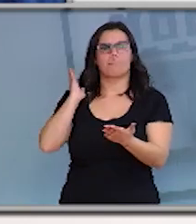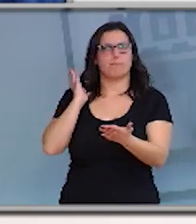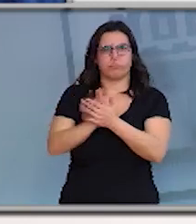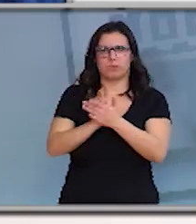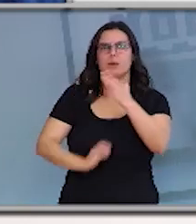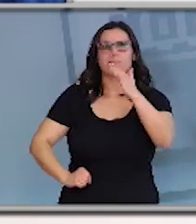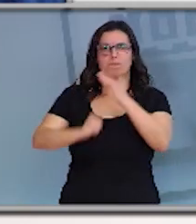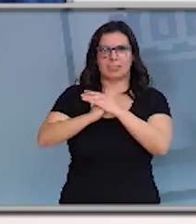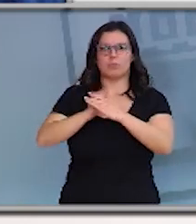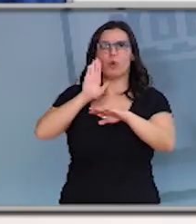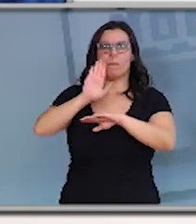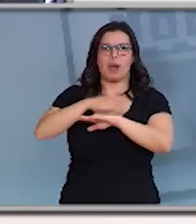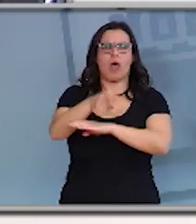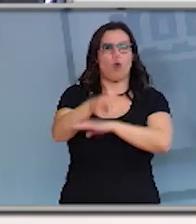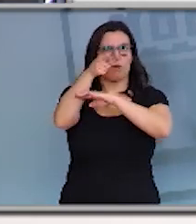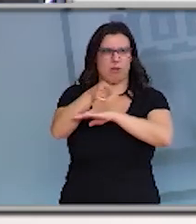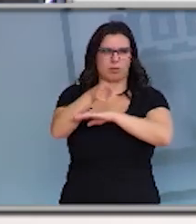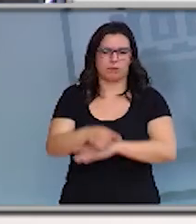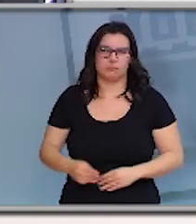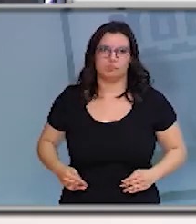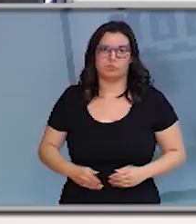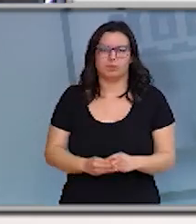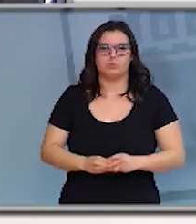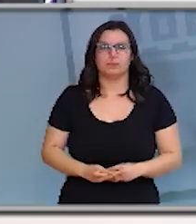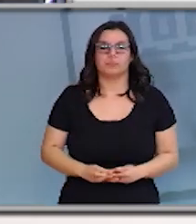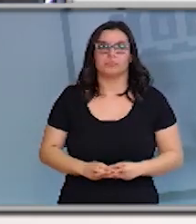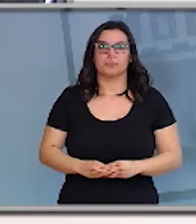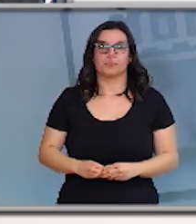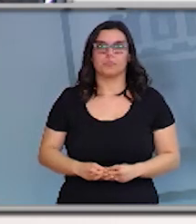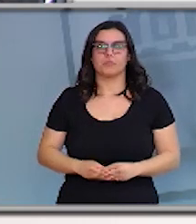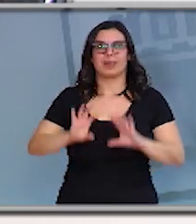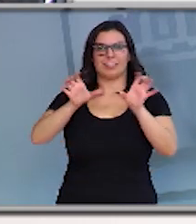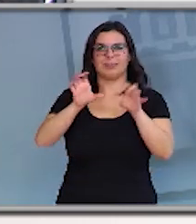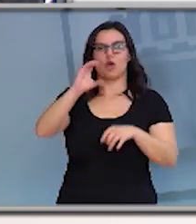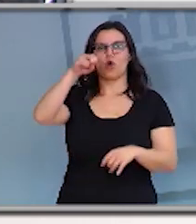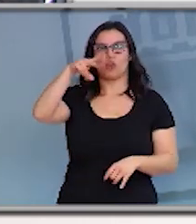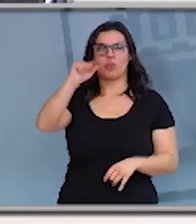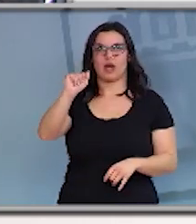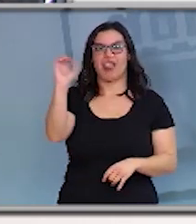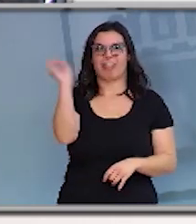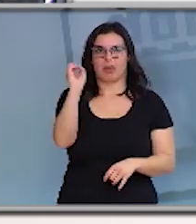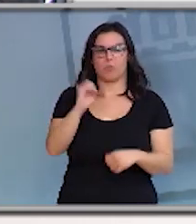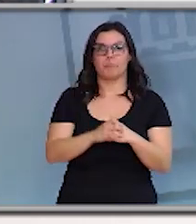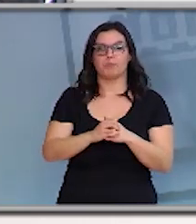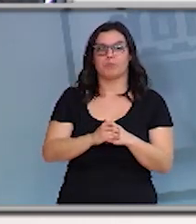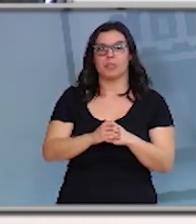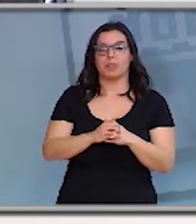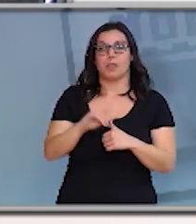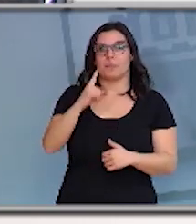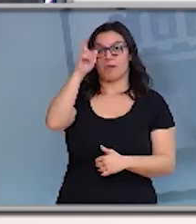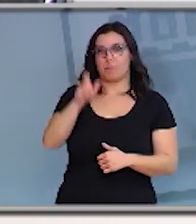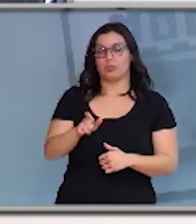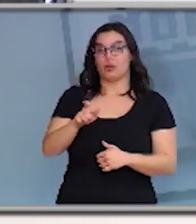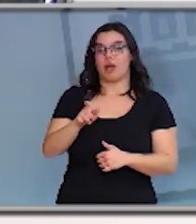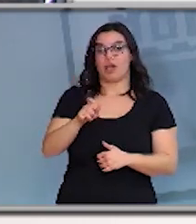para obligar a su cumplimiento. Roberto Mayado Onda Cero Tras el fallecimiento del primer afectado por